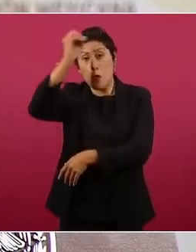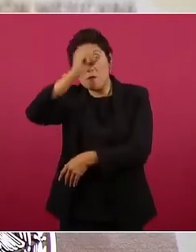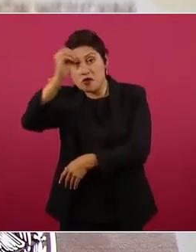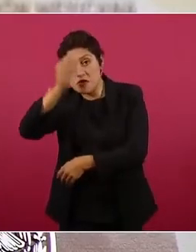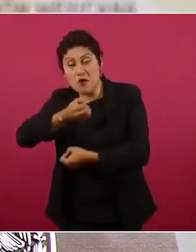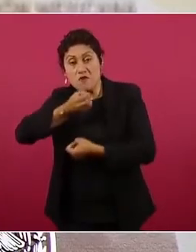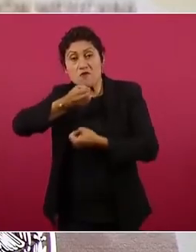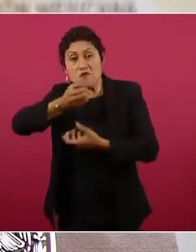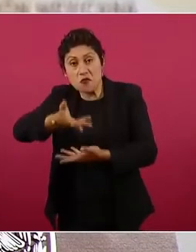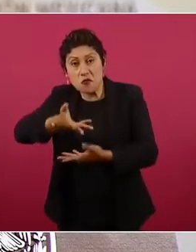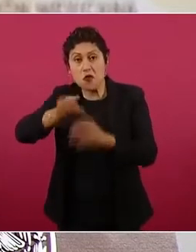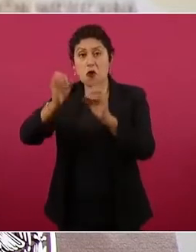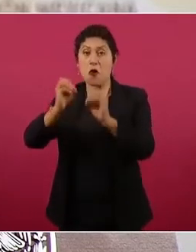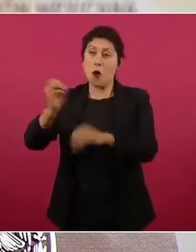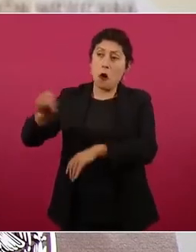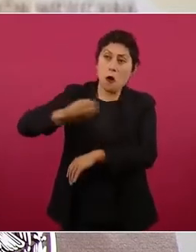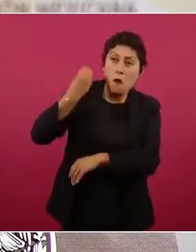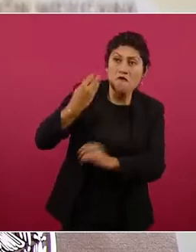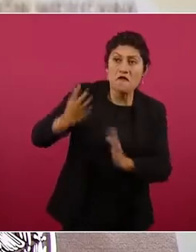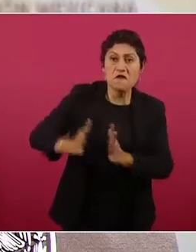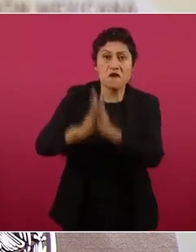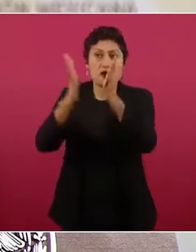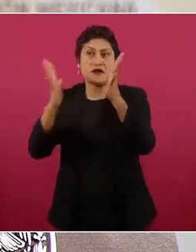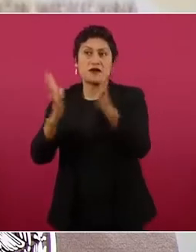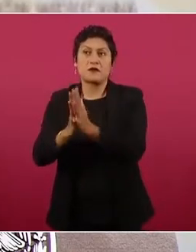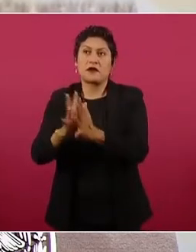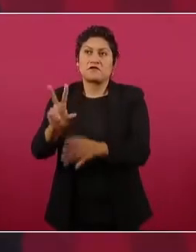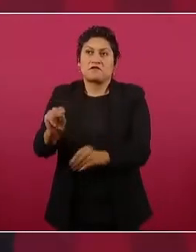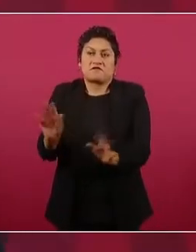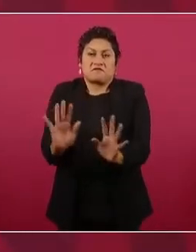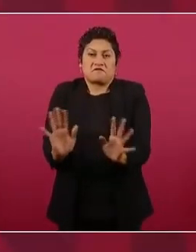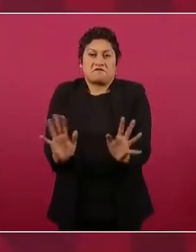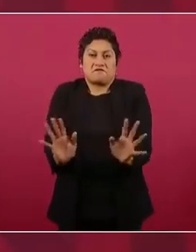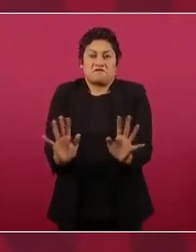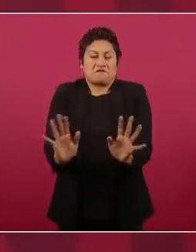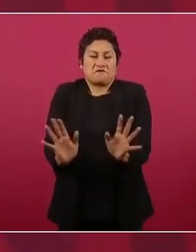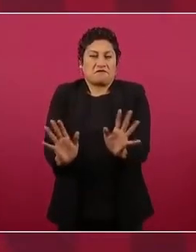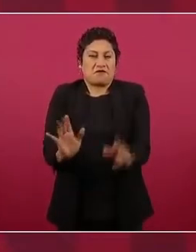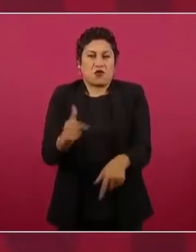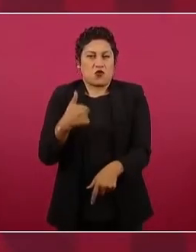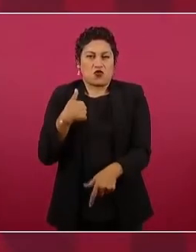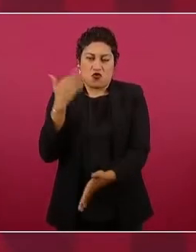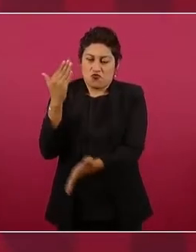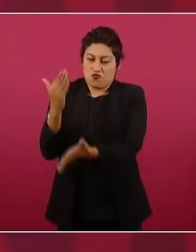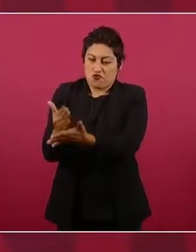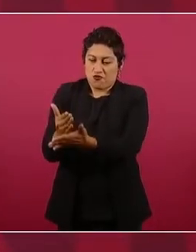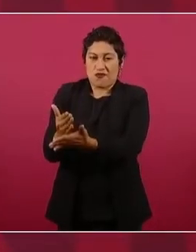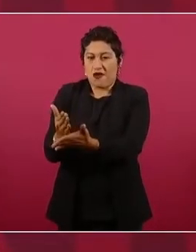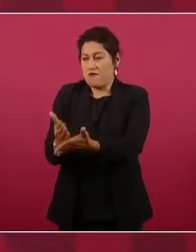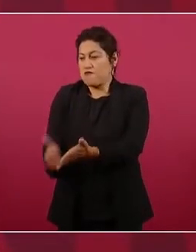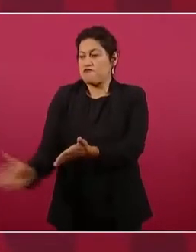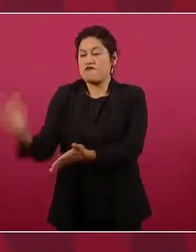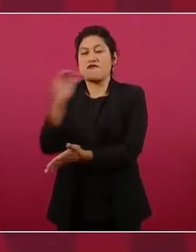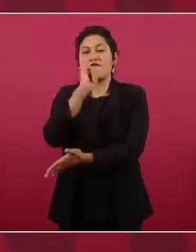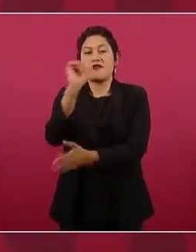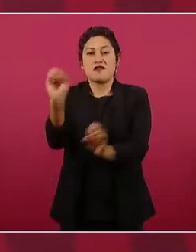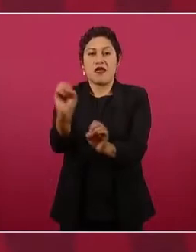en conferencias, en ningún evento, nada.